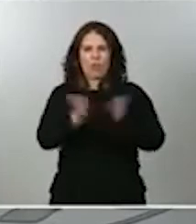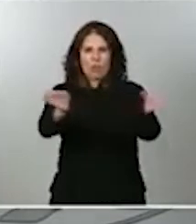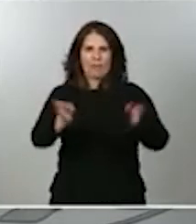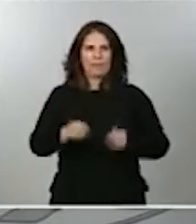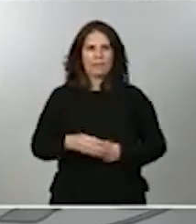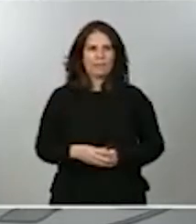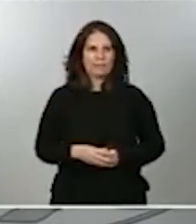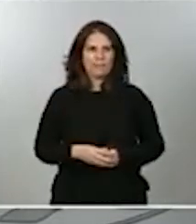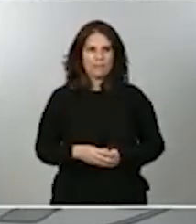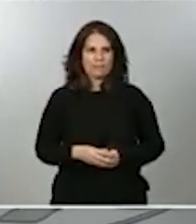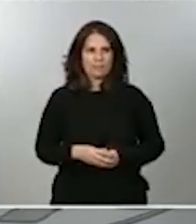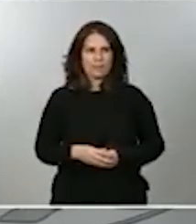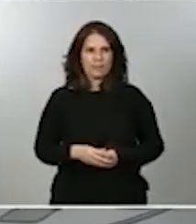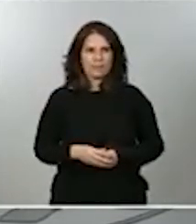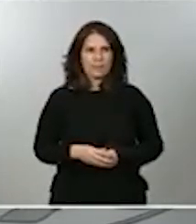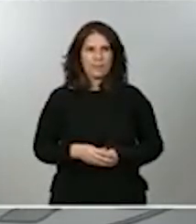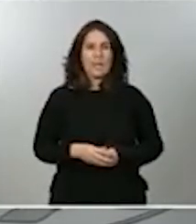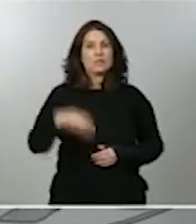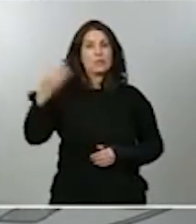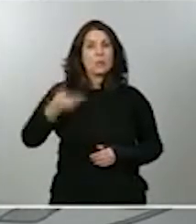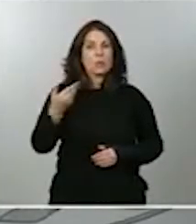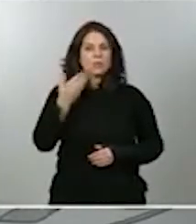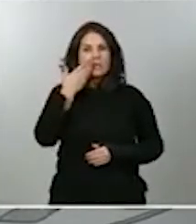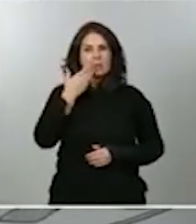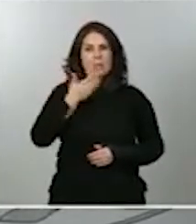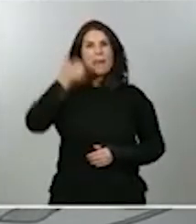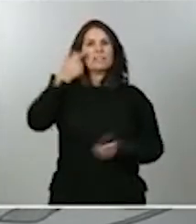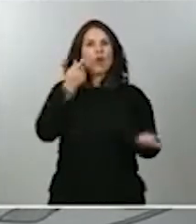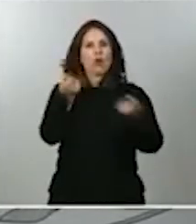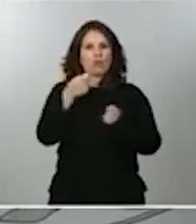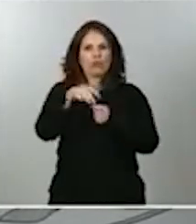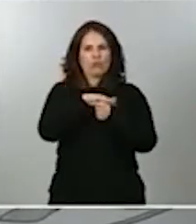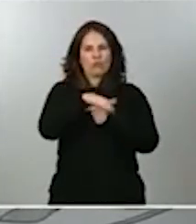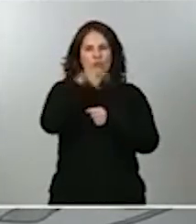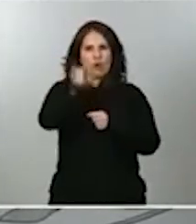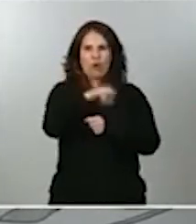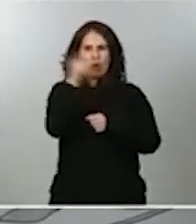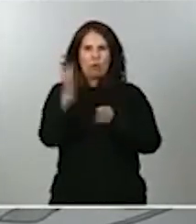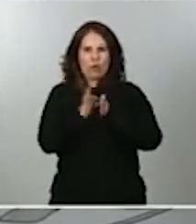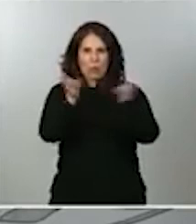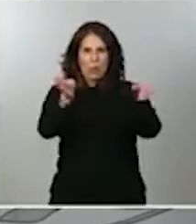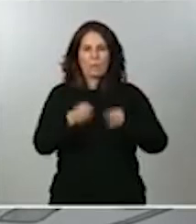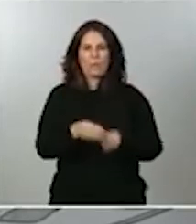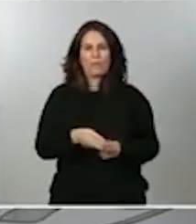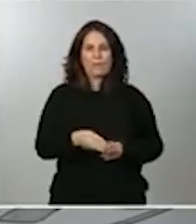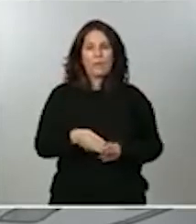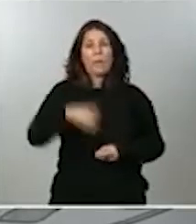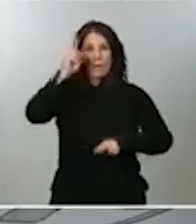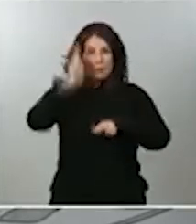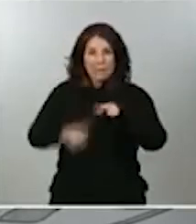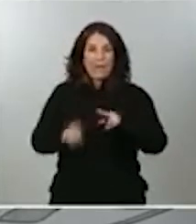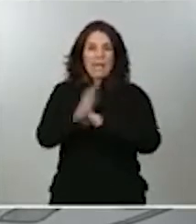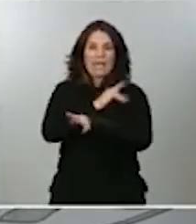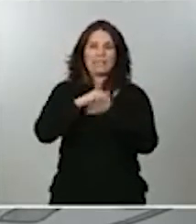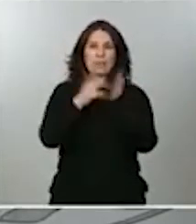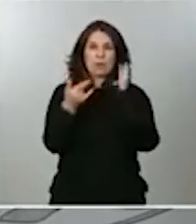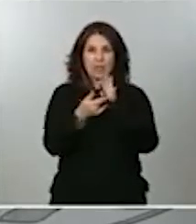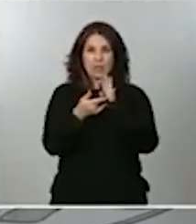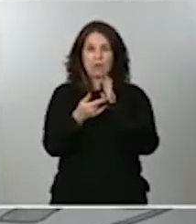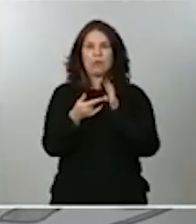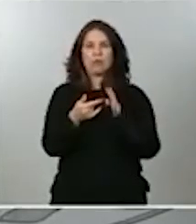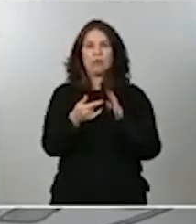incrementar el control sobre este área. Para evitar este fraude, el anteproyecto justo obliga a que los sistemas